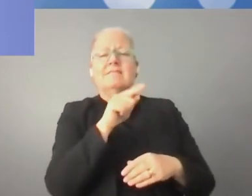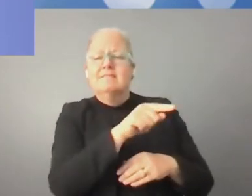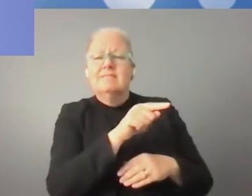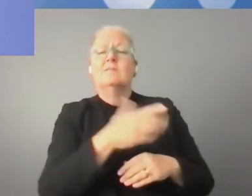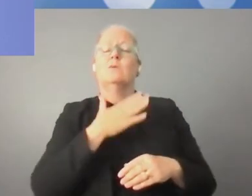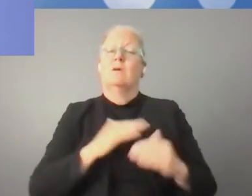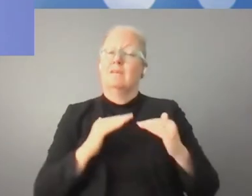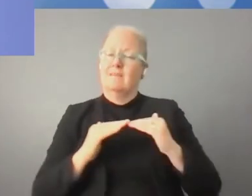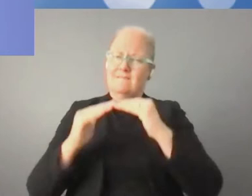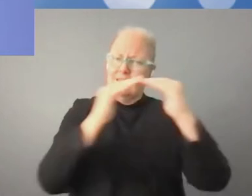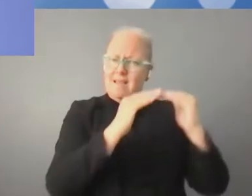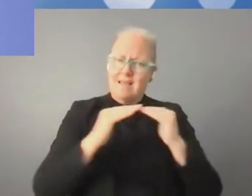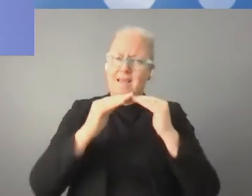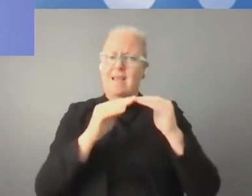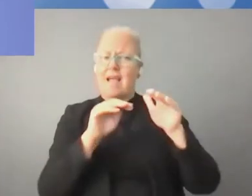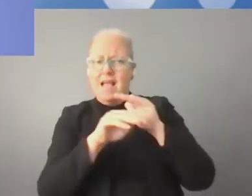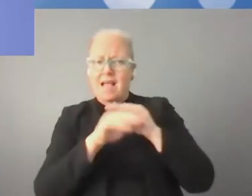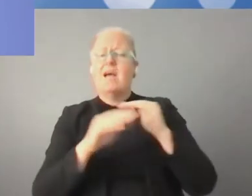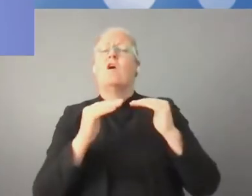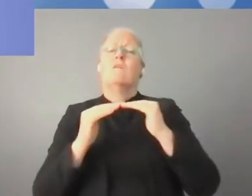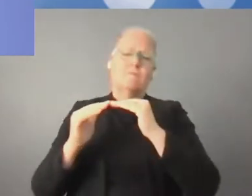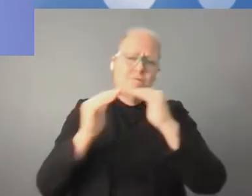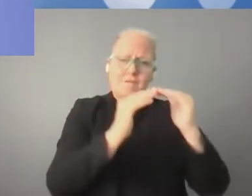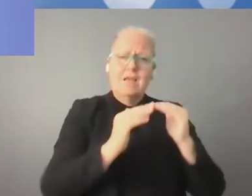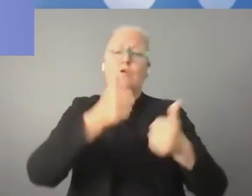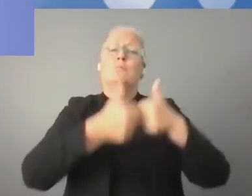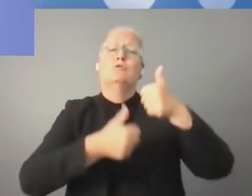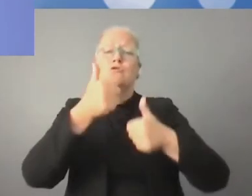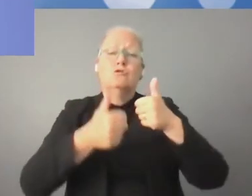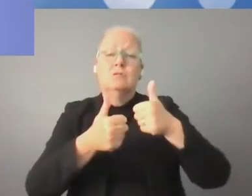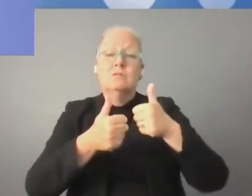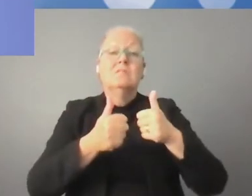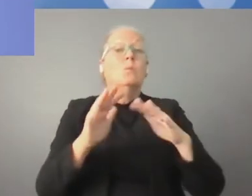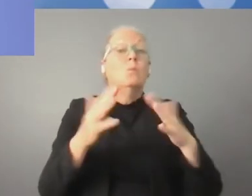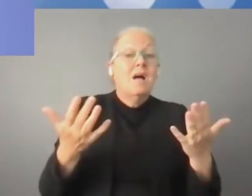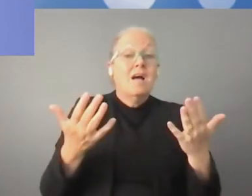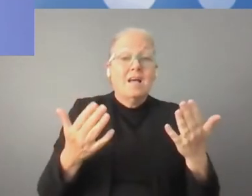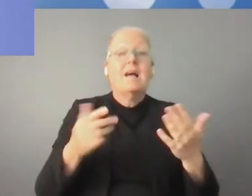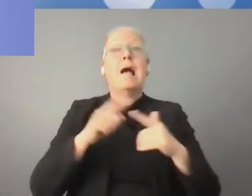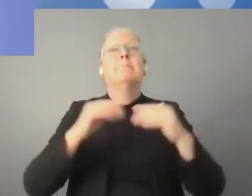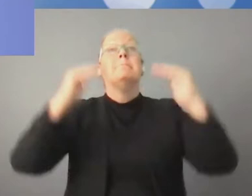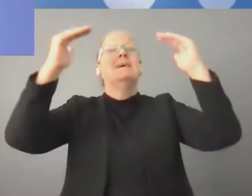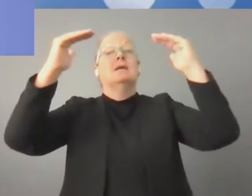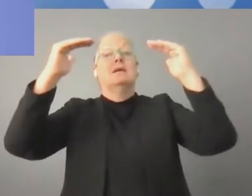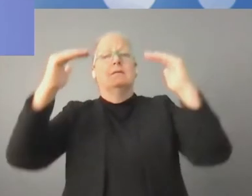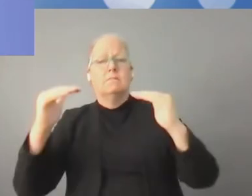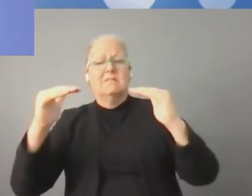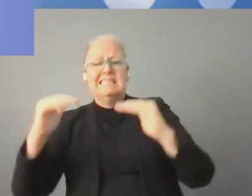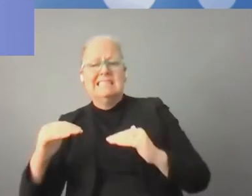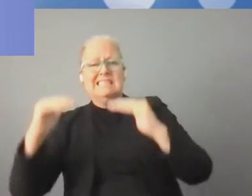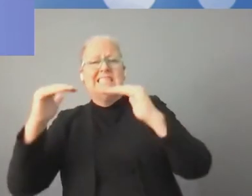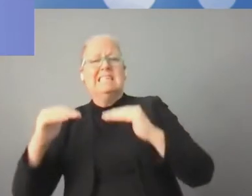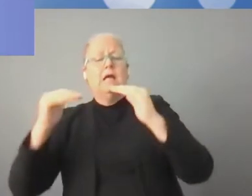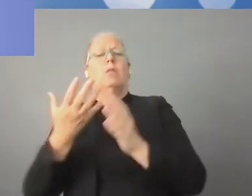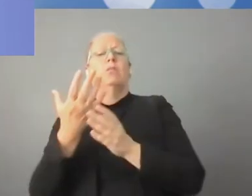pero queremos que las regulaciones posibiliten la competencia